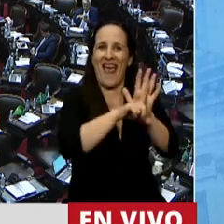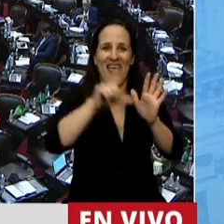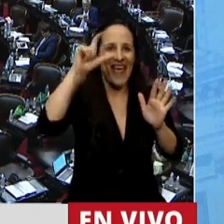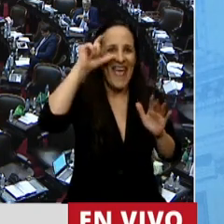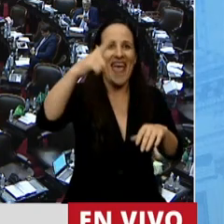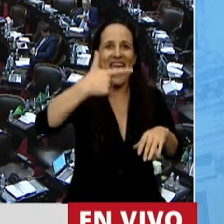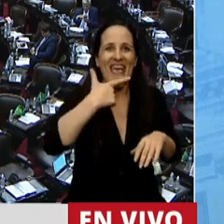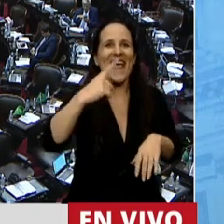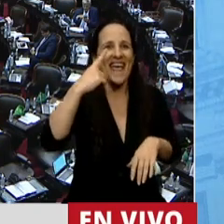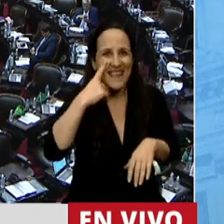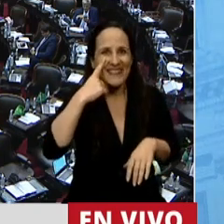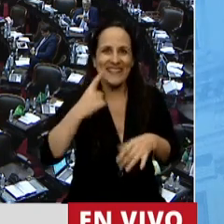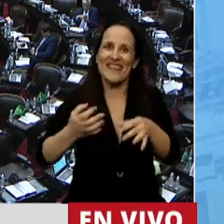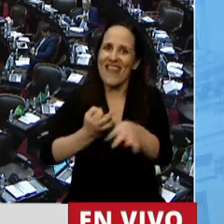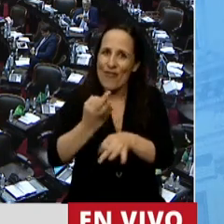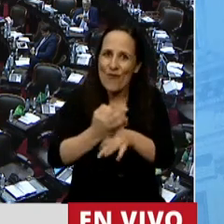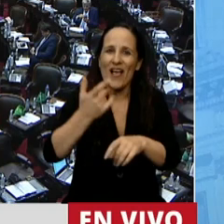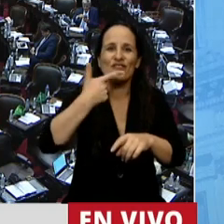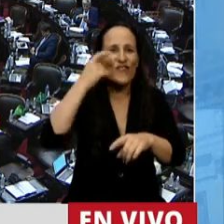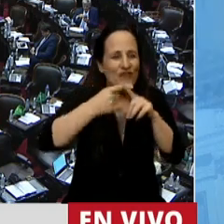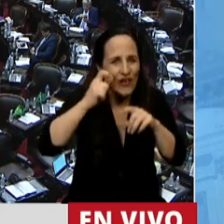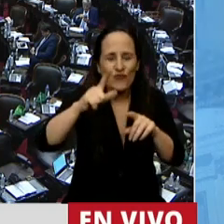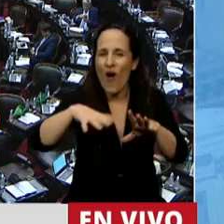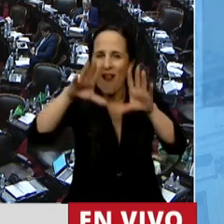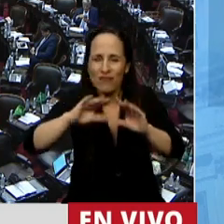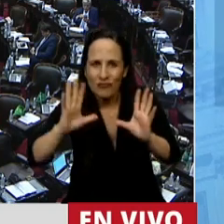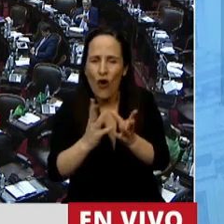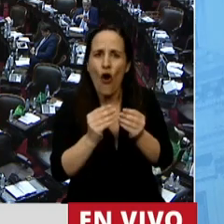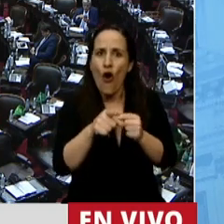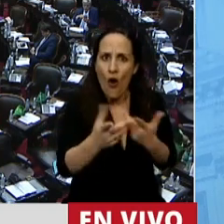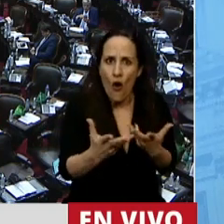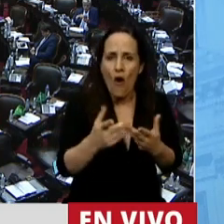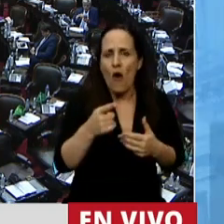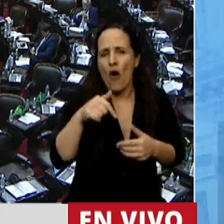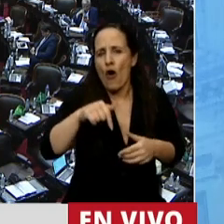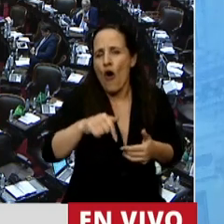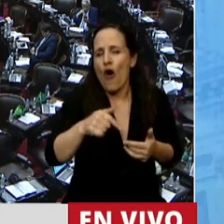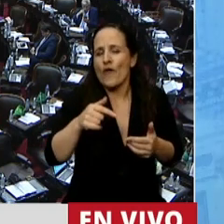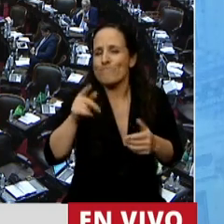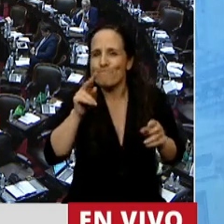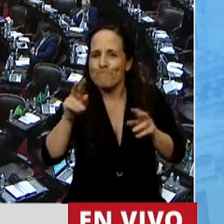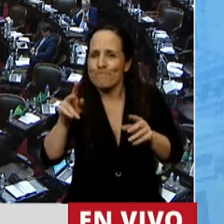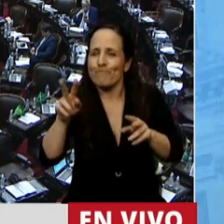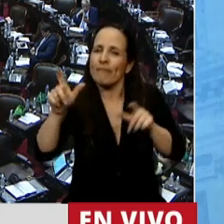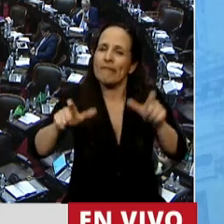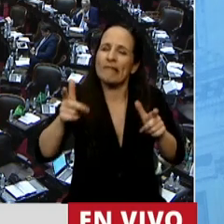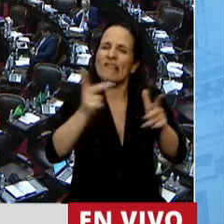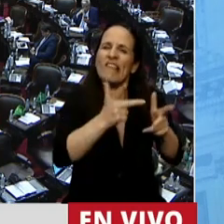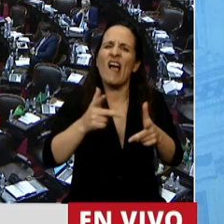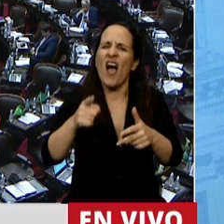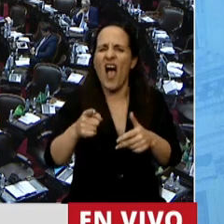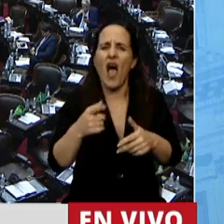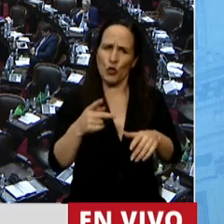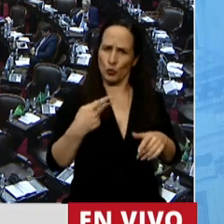la educación sexual integral, que también a muchas voces que hoy escucho aquí decir de defender